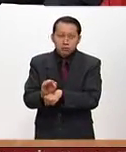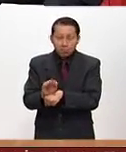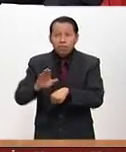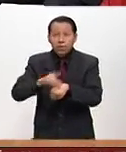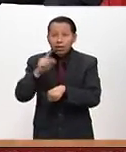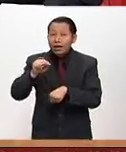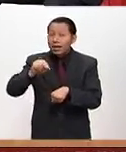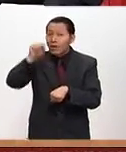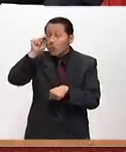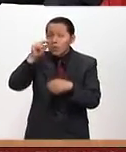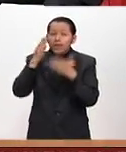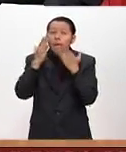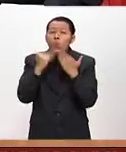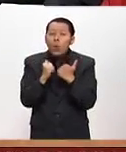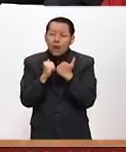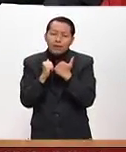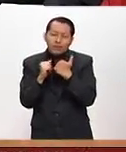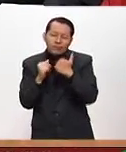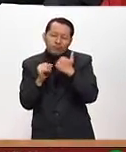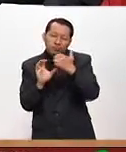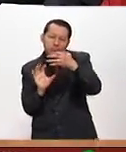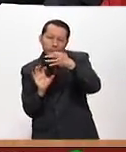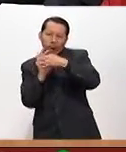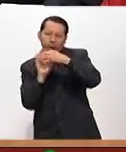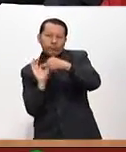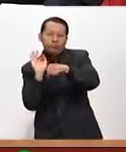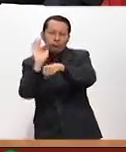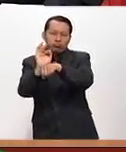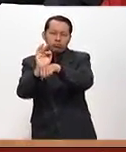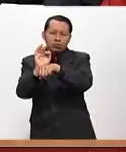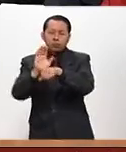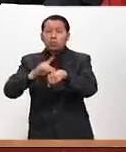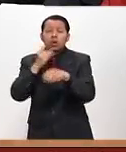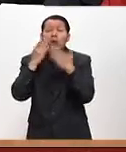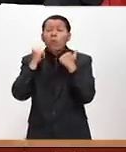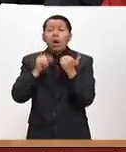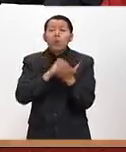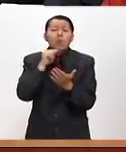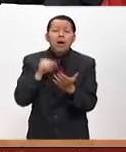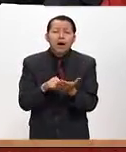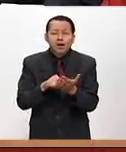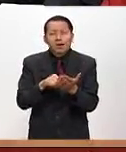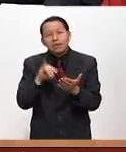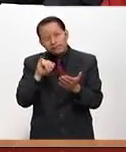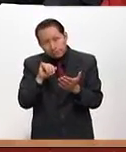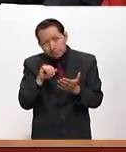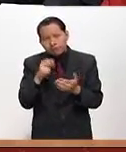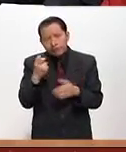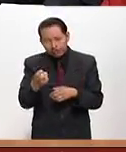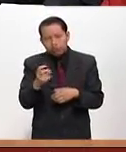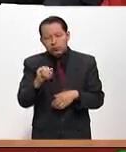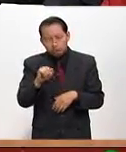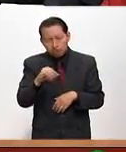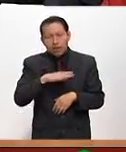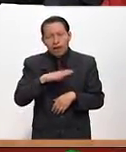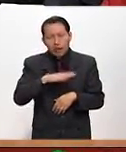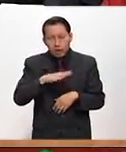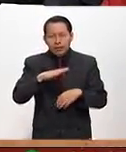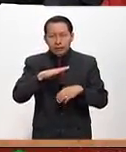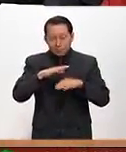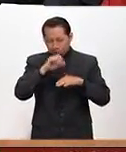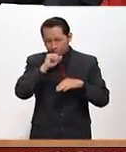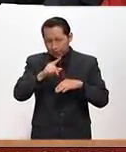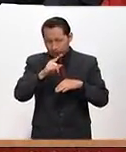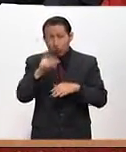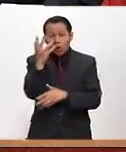del norte no lo pueden hacer, porque no tienen los espacios. De manera que sí, sí es así. En esta superficie